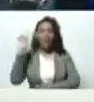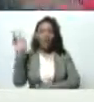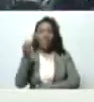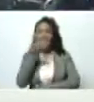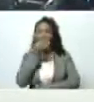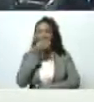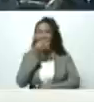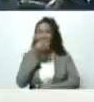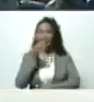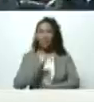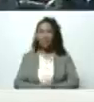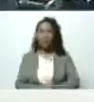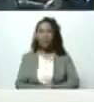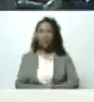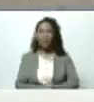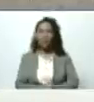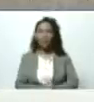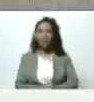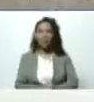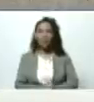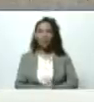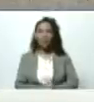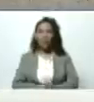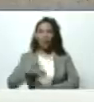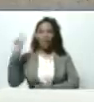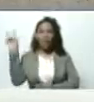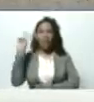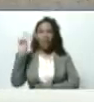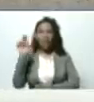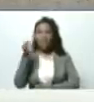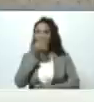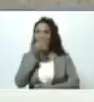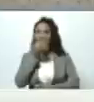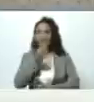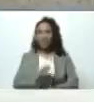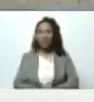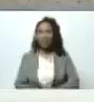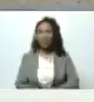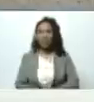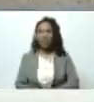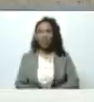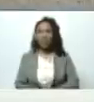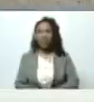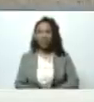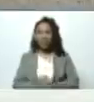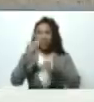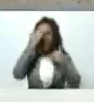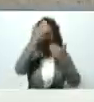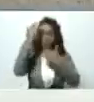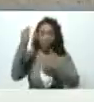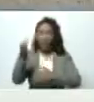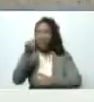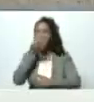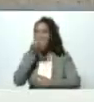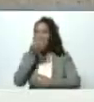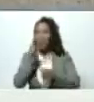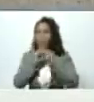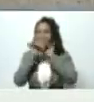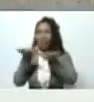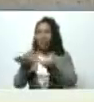Castro Sotelo la venezuela verde verdita saludo verde y bendita